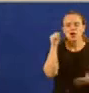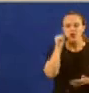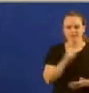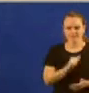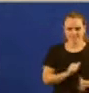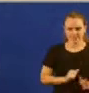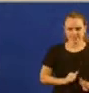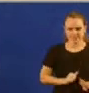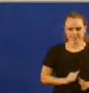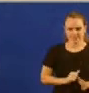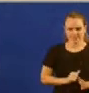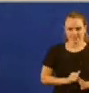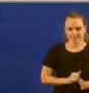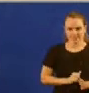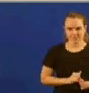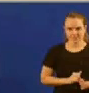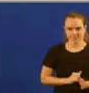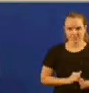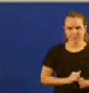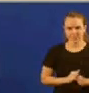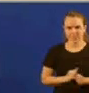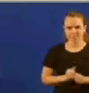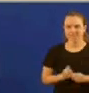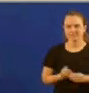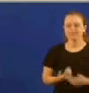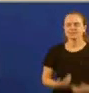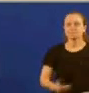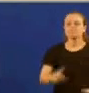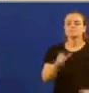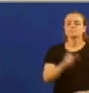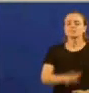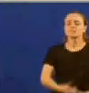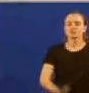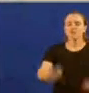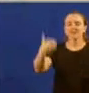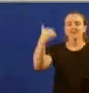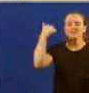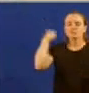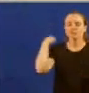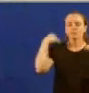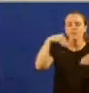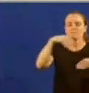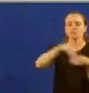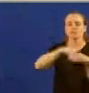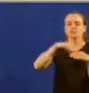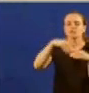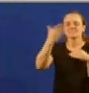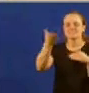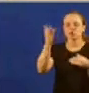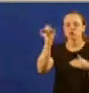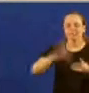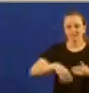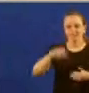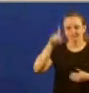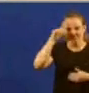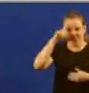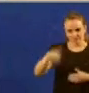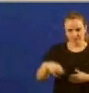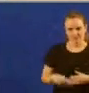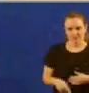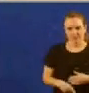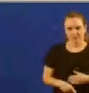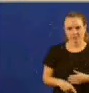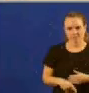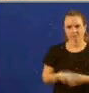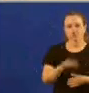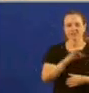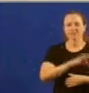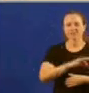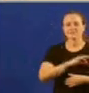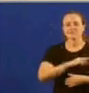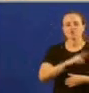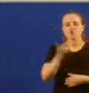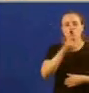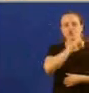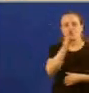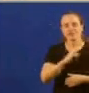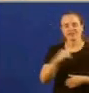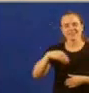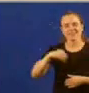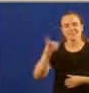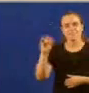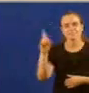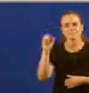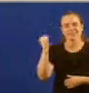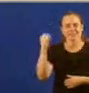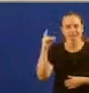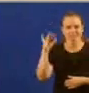Sabe vostede quen é o responsable do voto exterior neste comité? O señor Rodríguez Miranda que justamente é